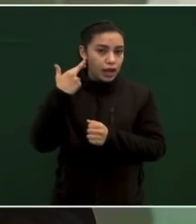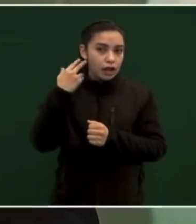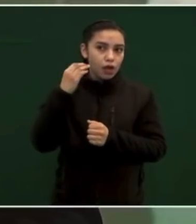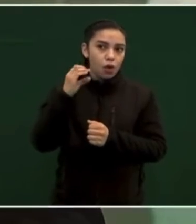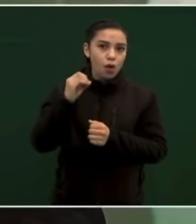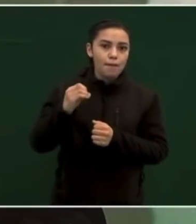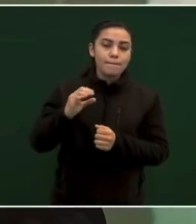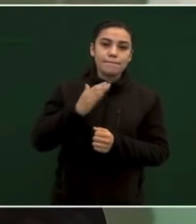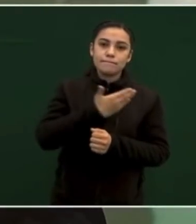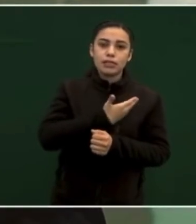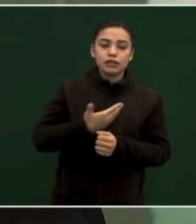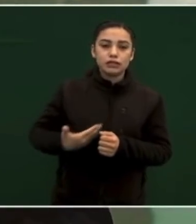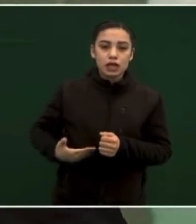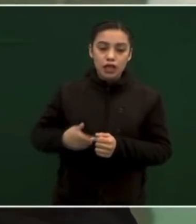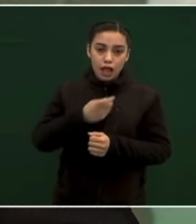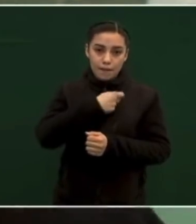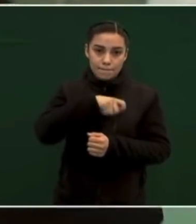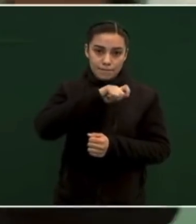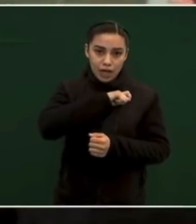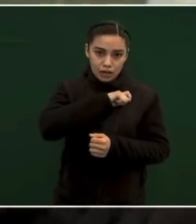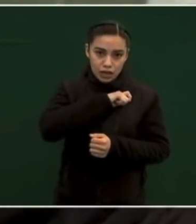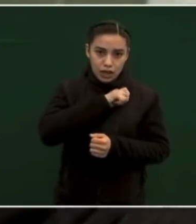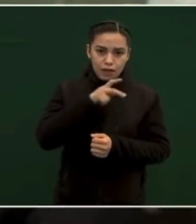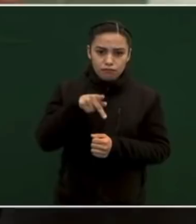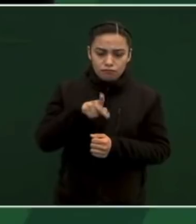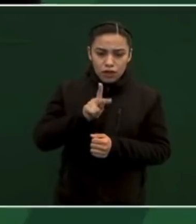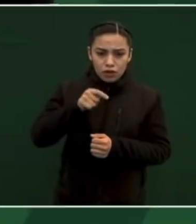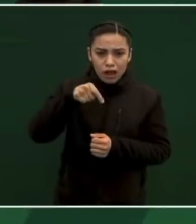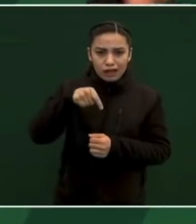España, pero acá quiso